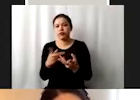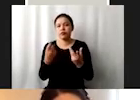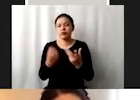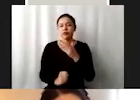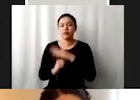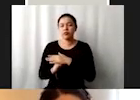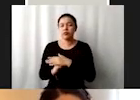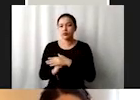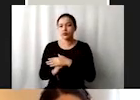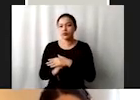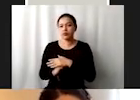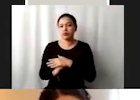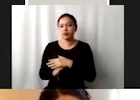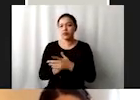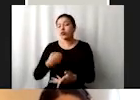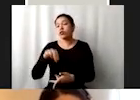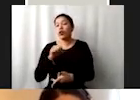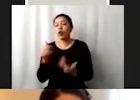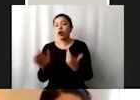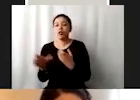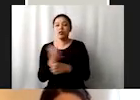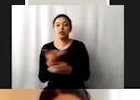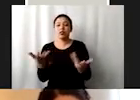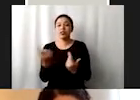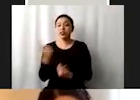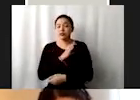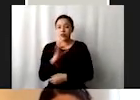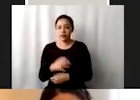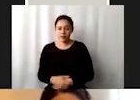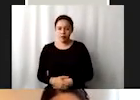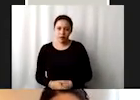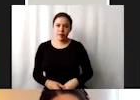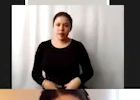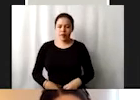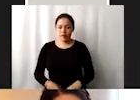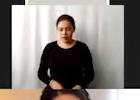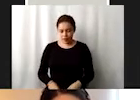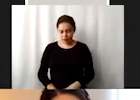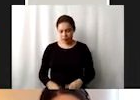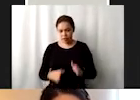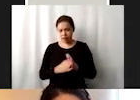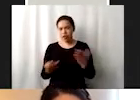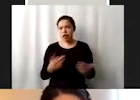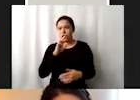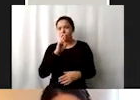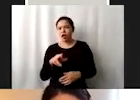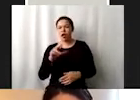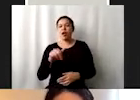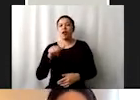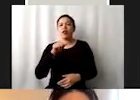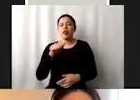también qué más podemos hacer. Bueno, el marco de resultados de la Agenda 2030, otra vez, son los 17